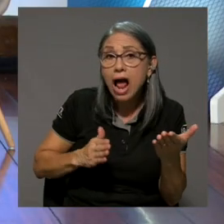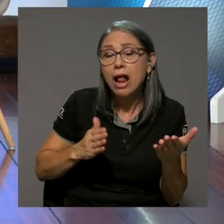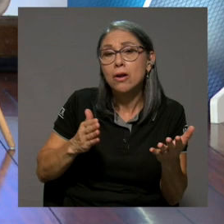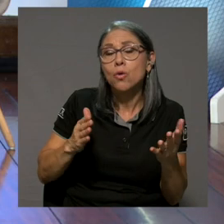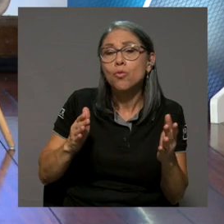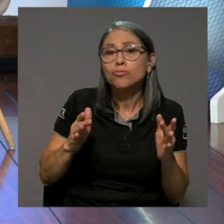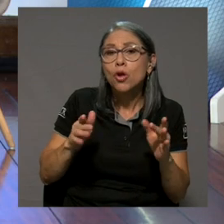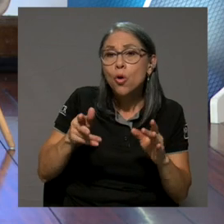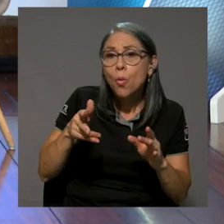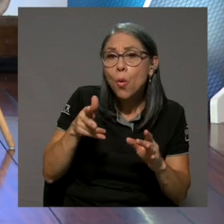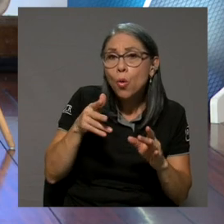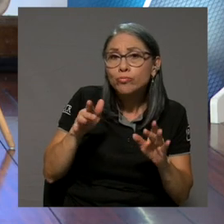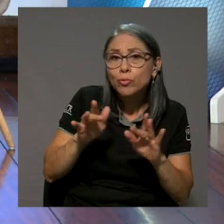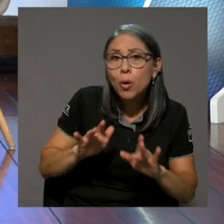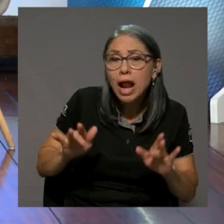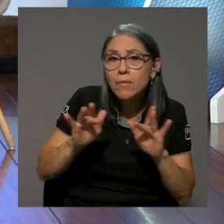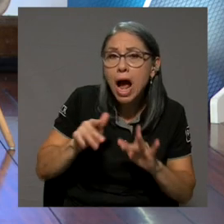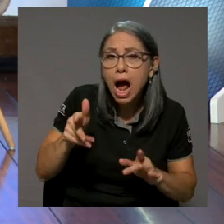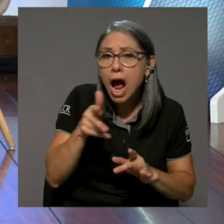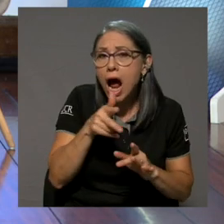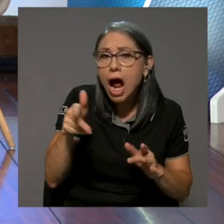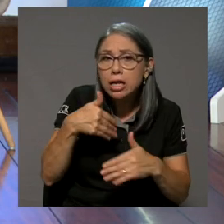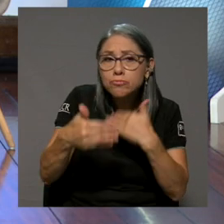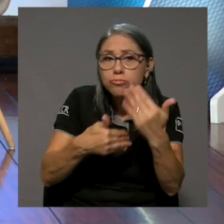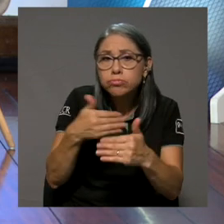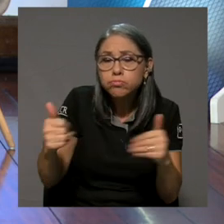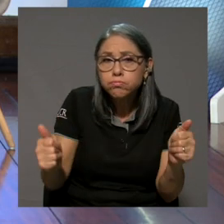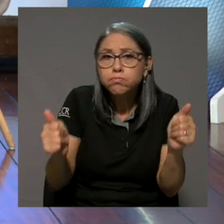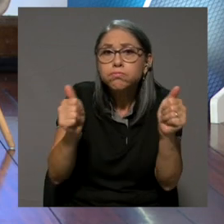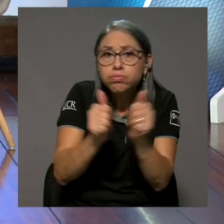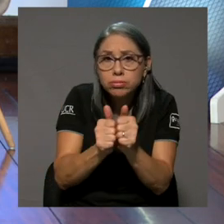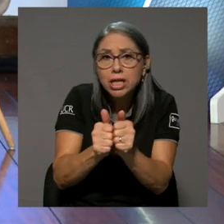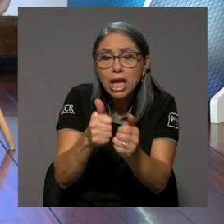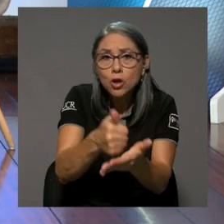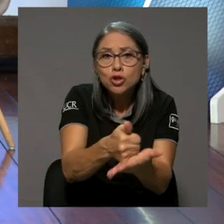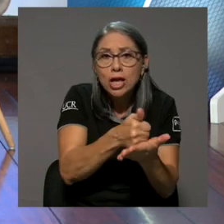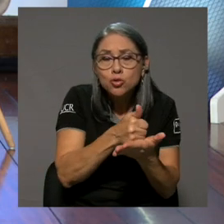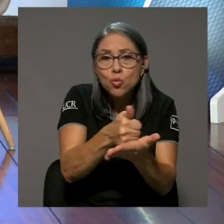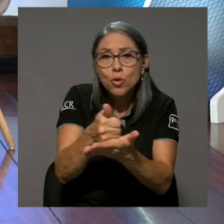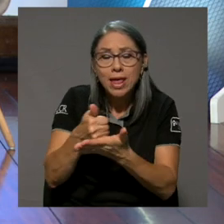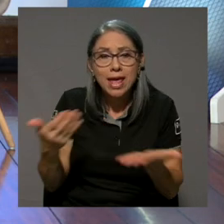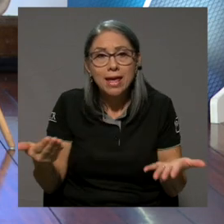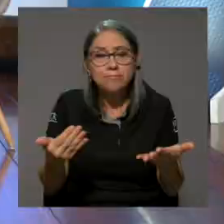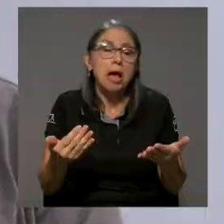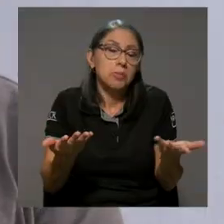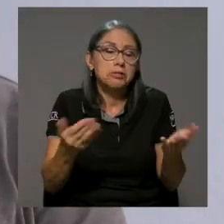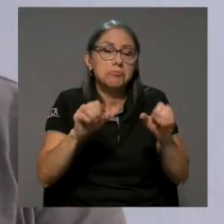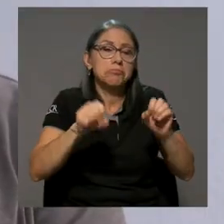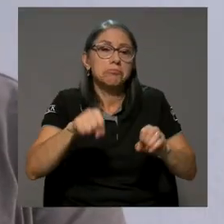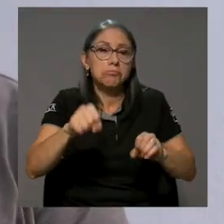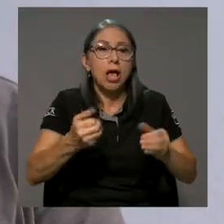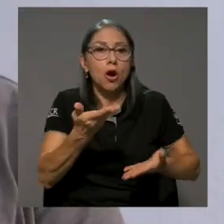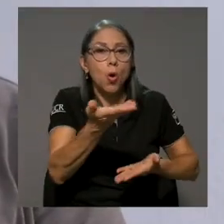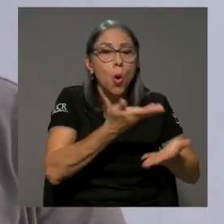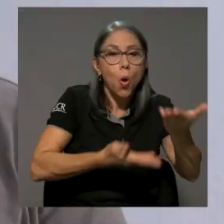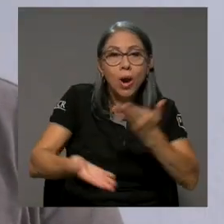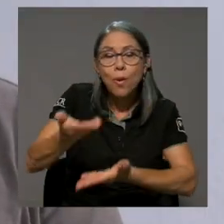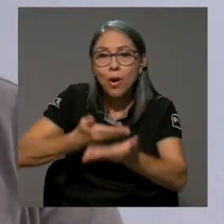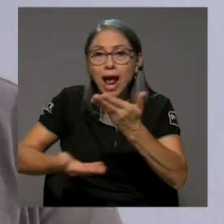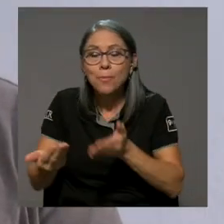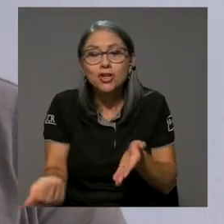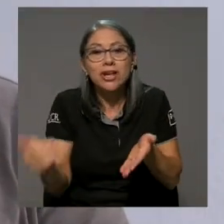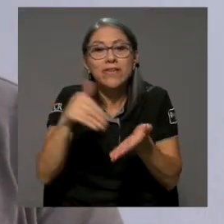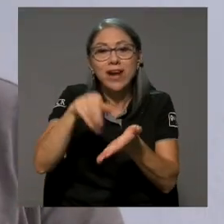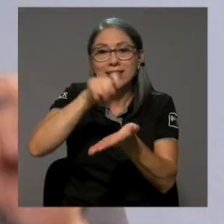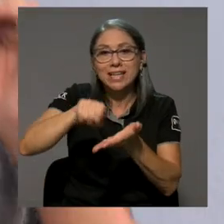fuera de campo y nos ayude a construir eso un poco más, son cosas que sí, ahí podemos, ahí es que colaboramos